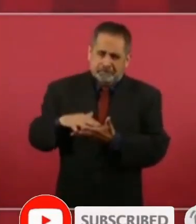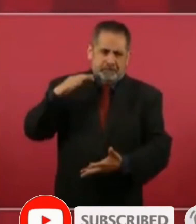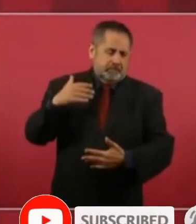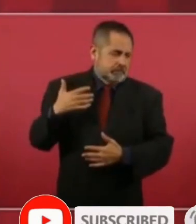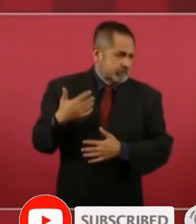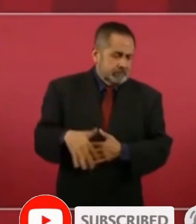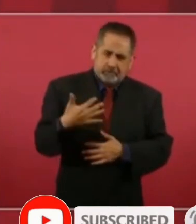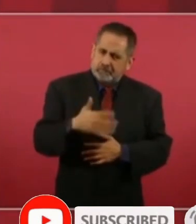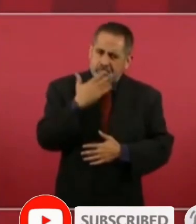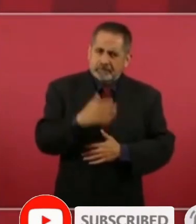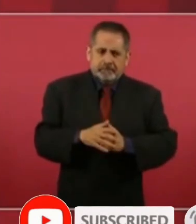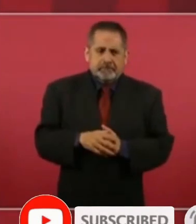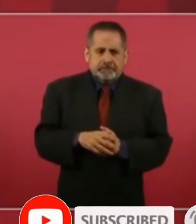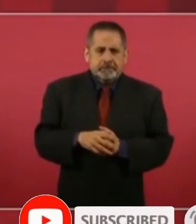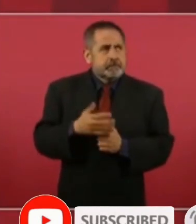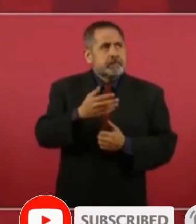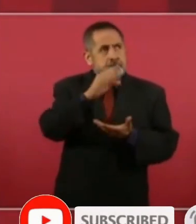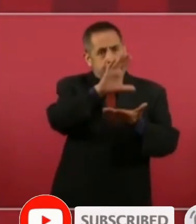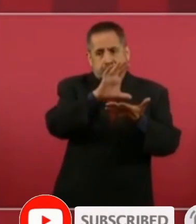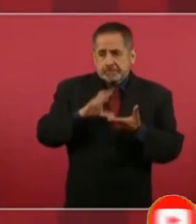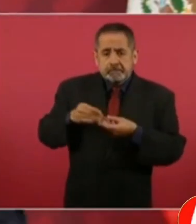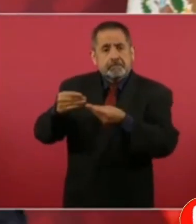dimensión social.